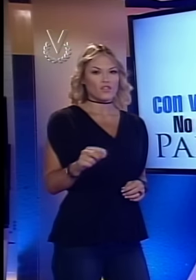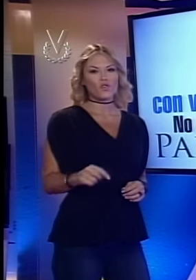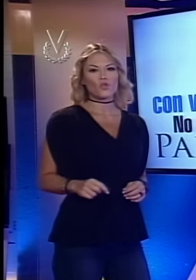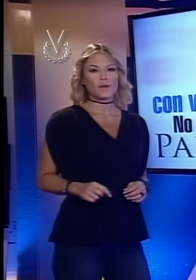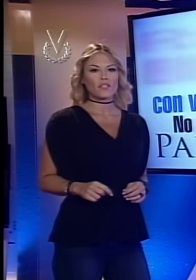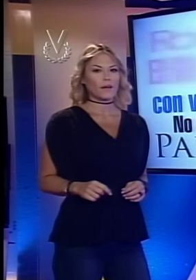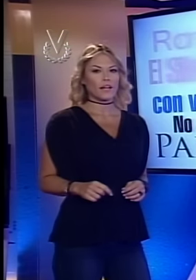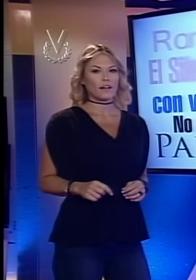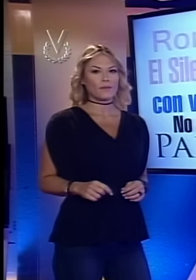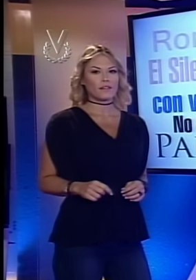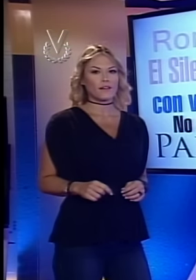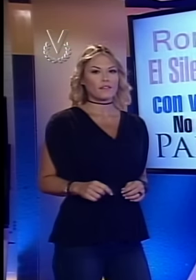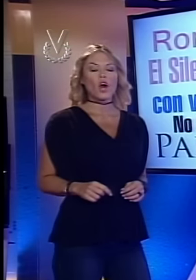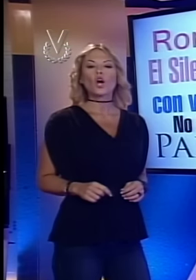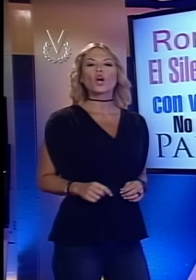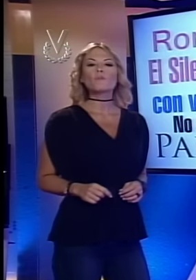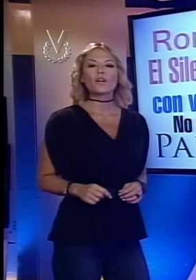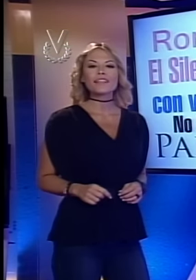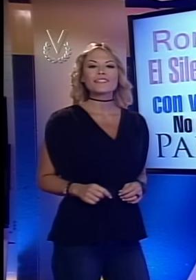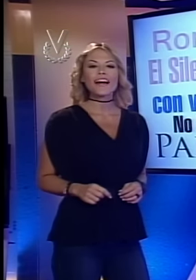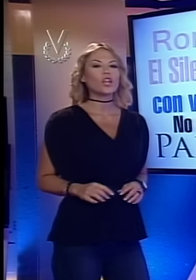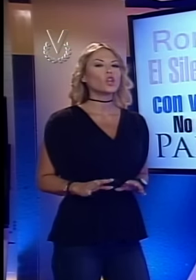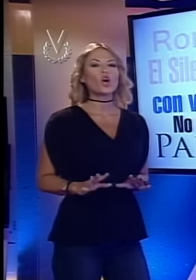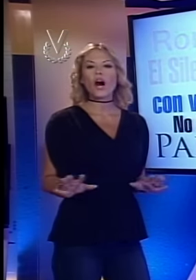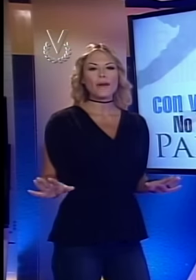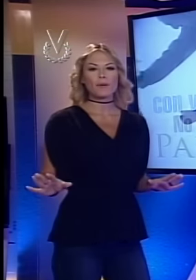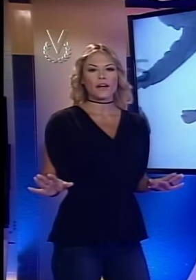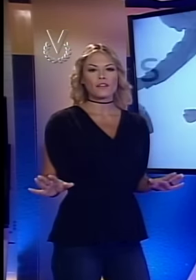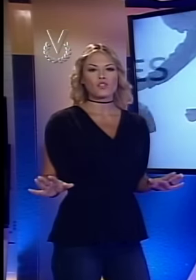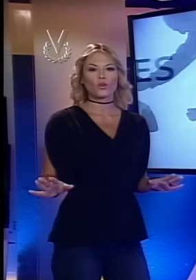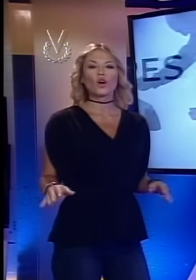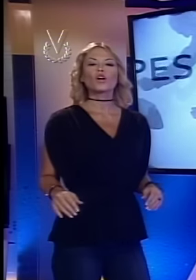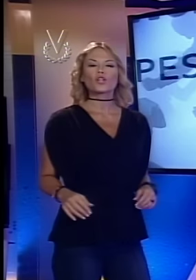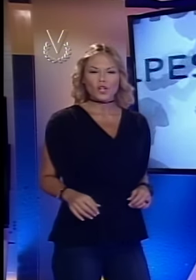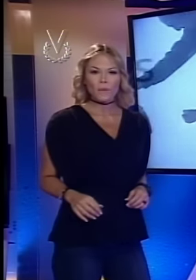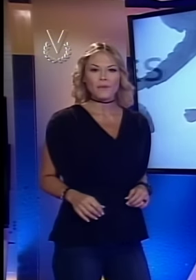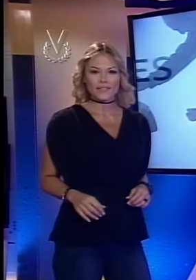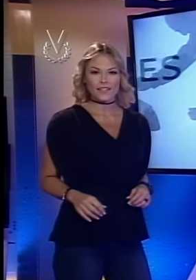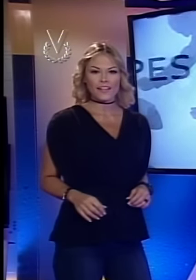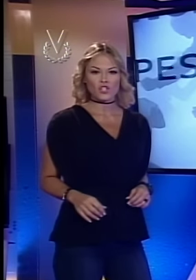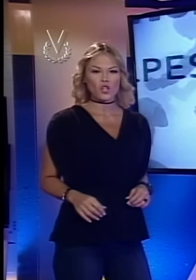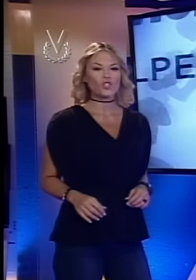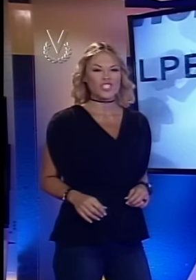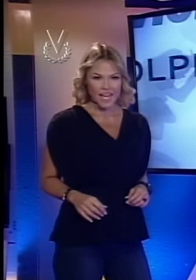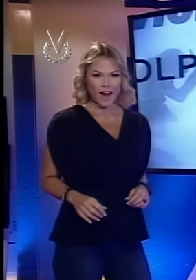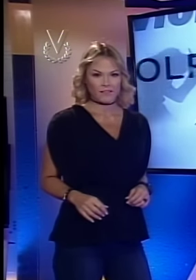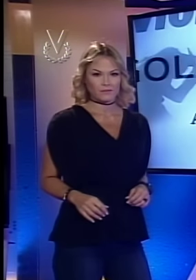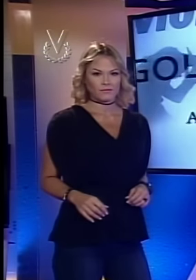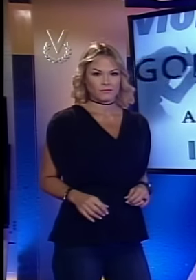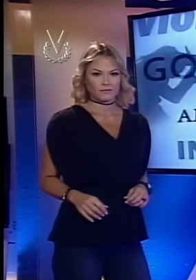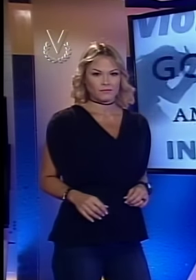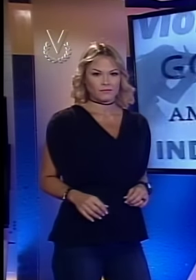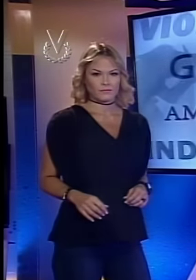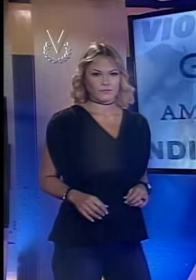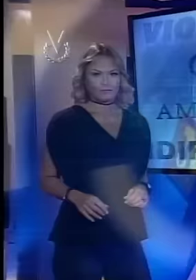denunciar son sus principales herramientas. Con violencia no hay paraíso. Rompe el silencio ya.